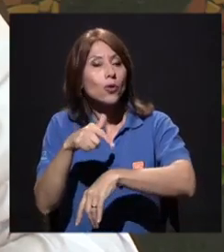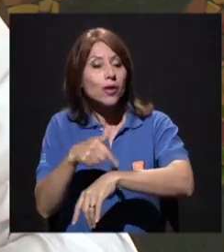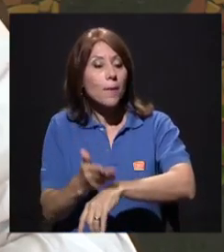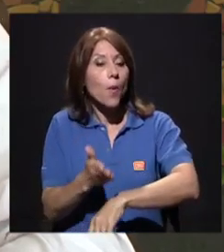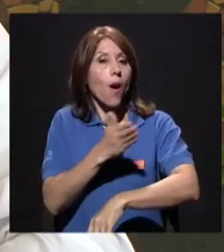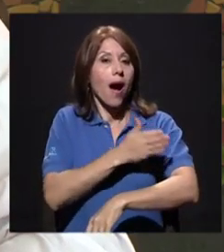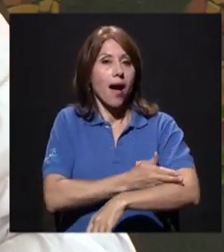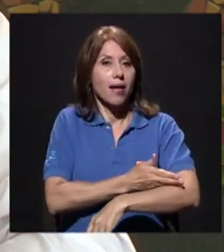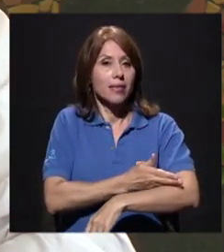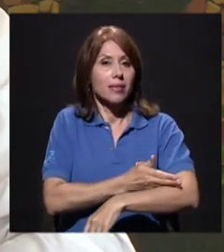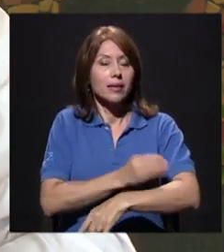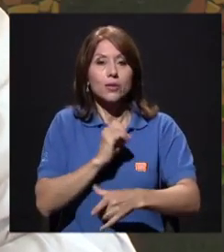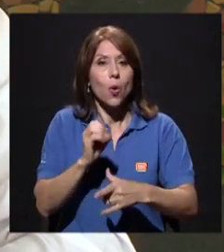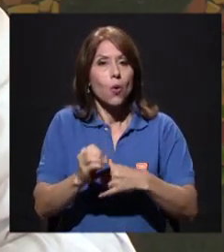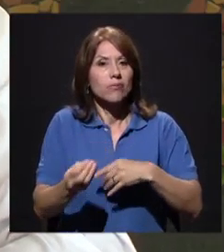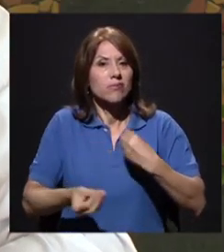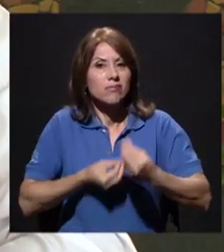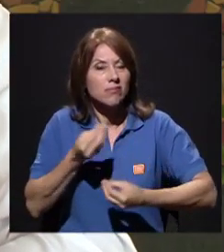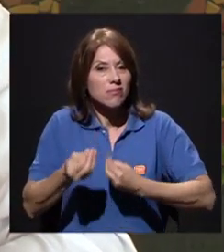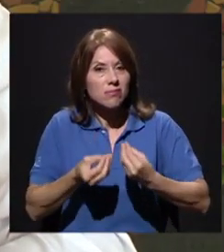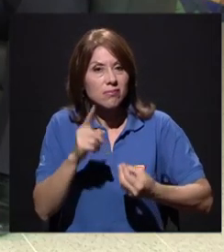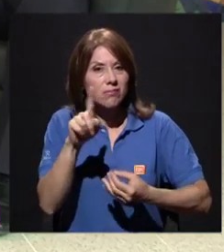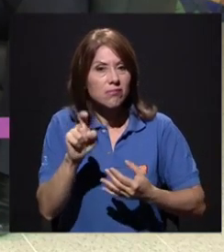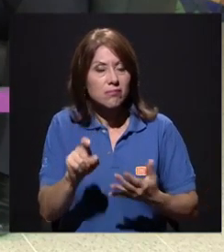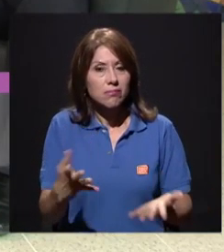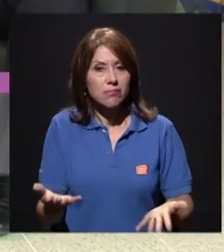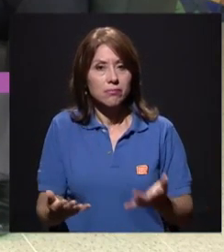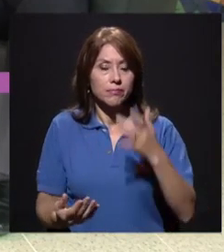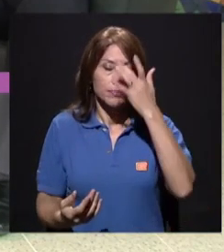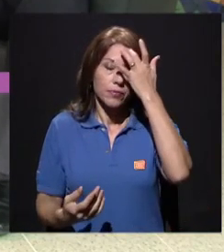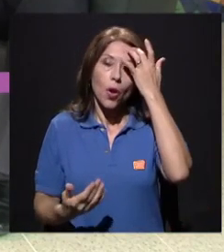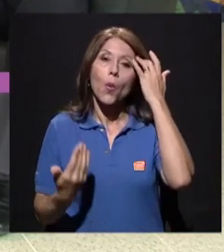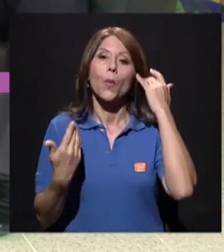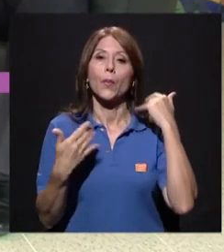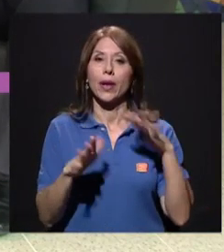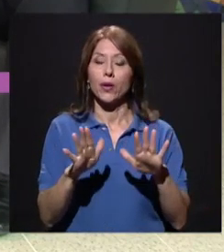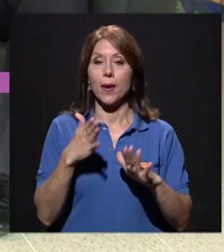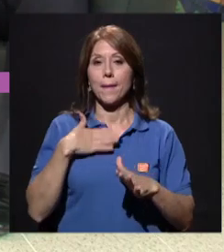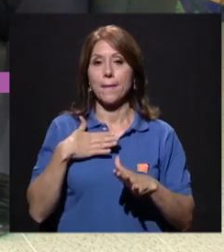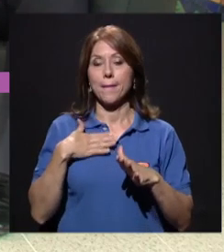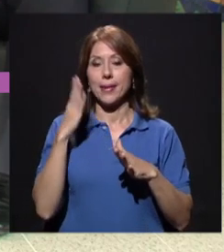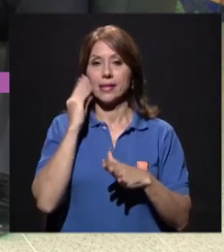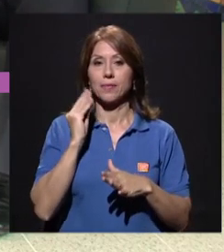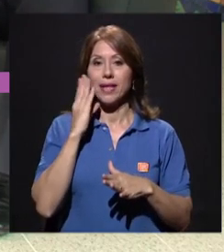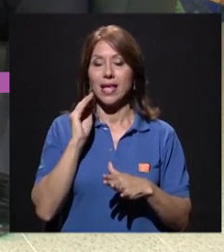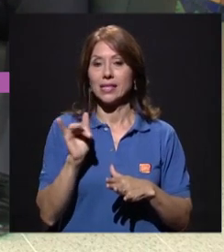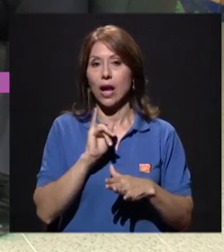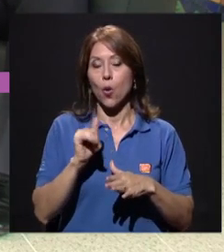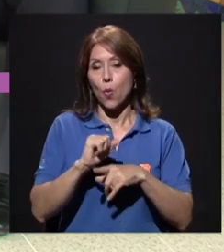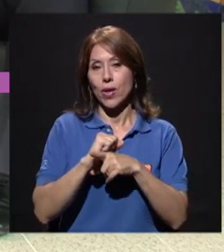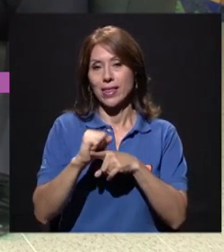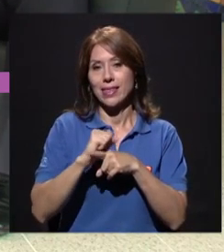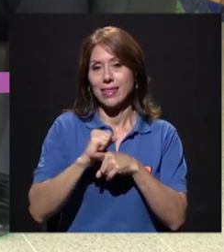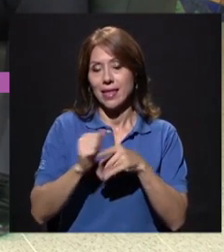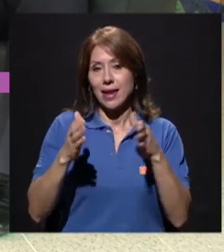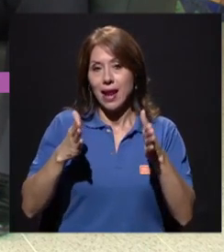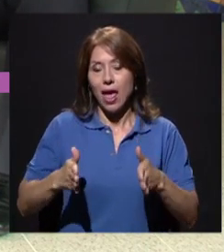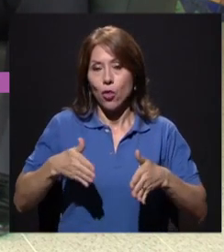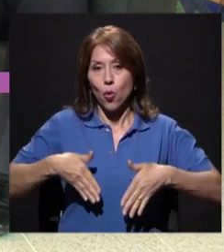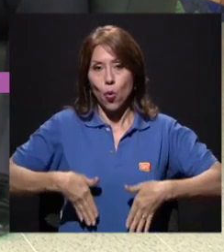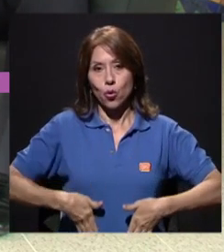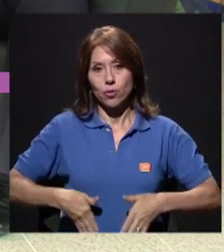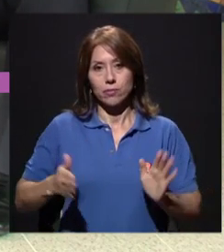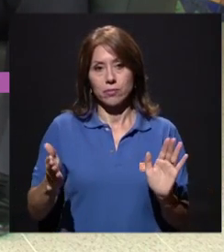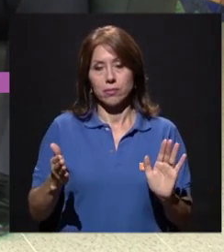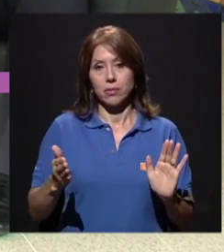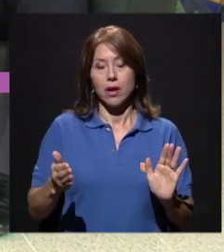hacerlo o cuánto tiempo antes no debo hacerlo. Ok. En mi experiencia como entrenador, nosotros siempre, pues